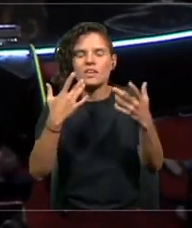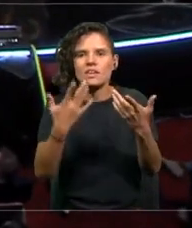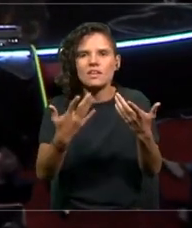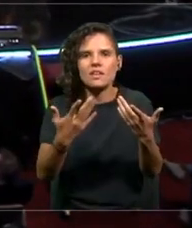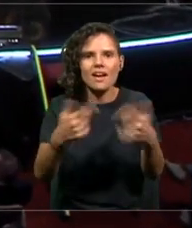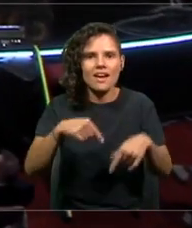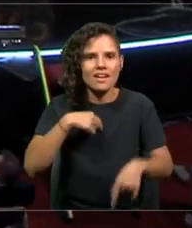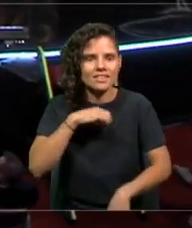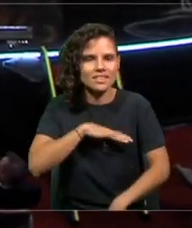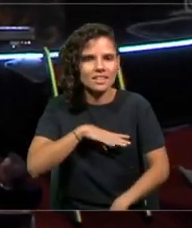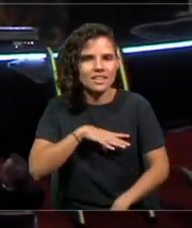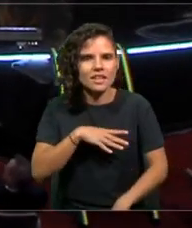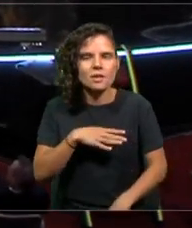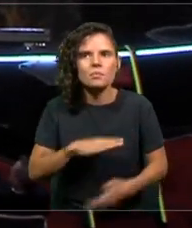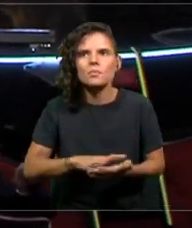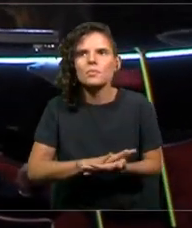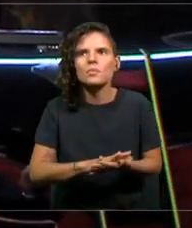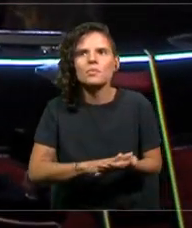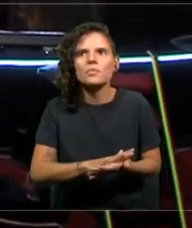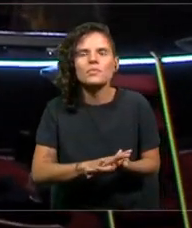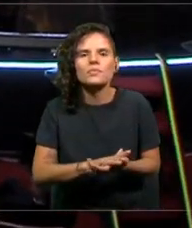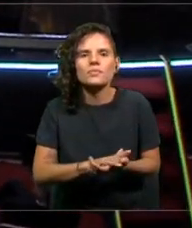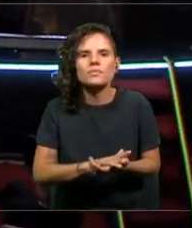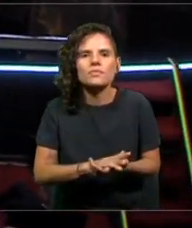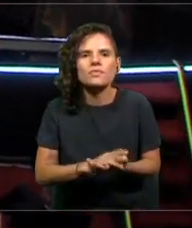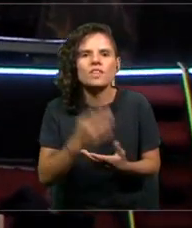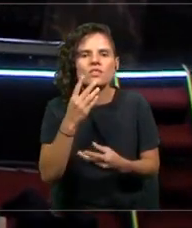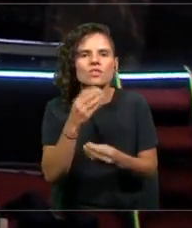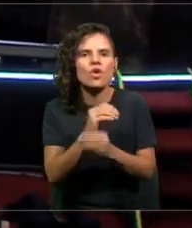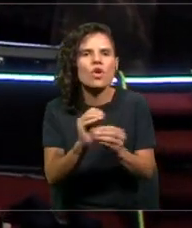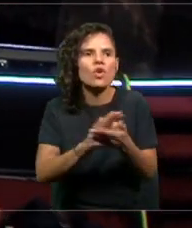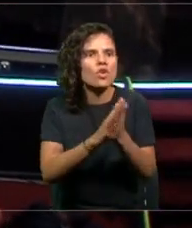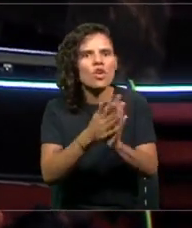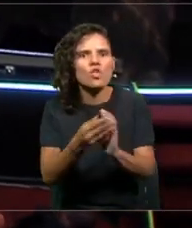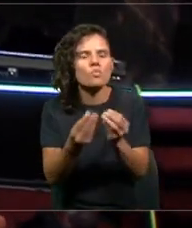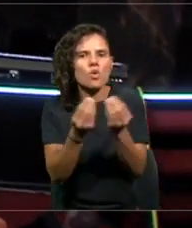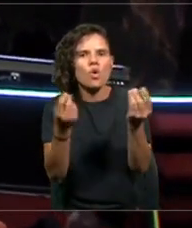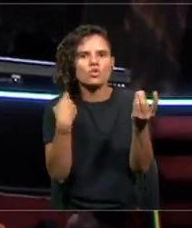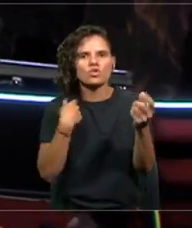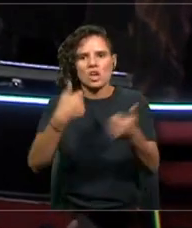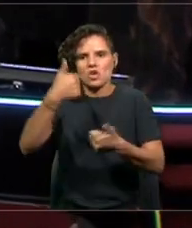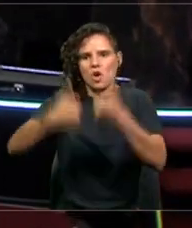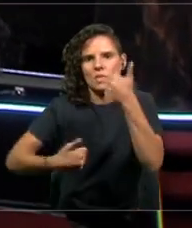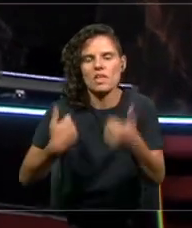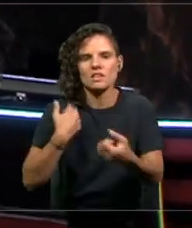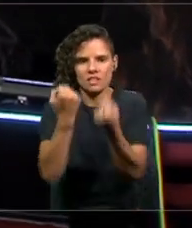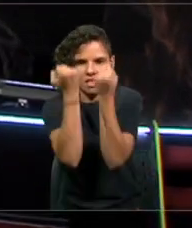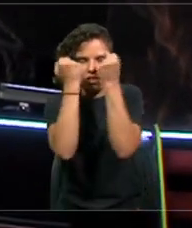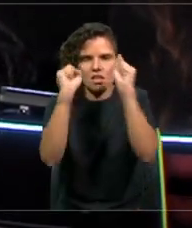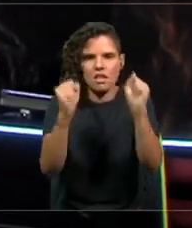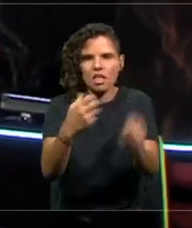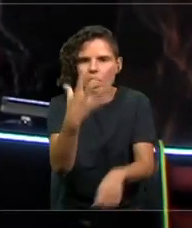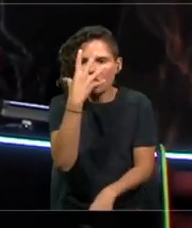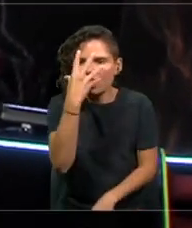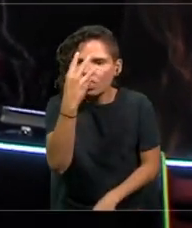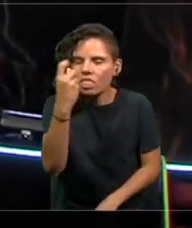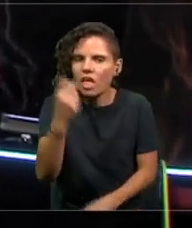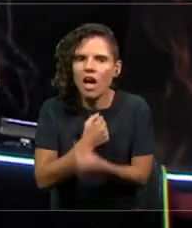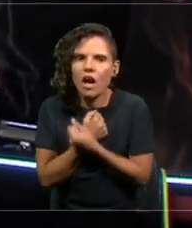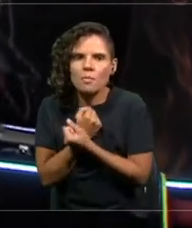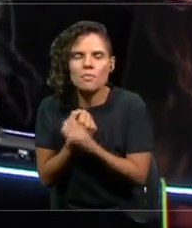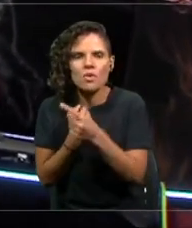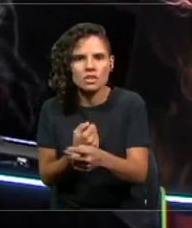por la ganancia. La competencia descarnada para tener